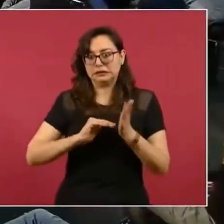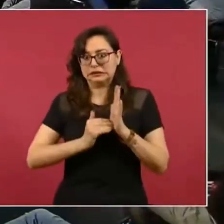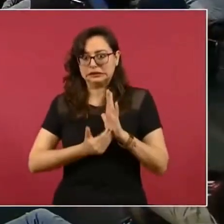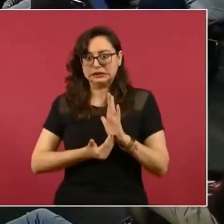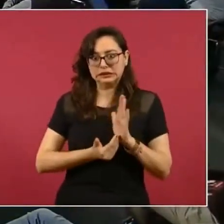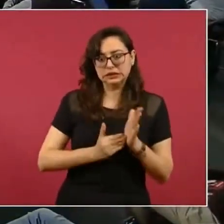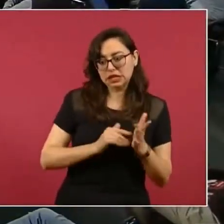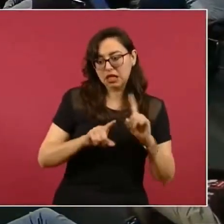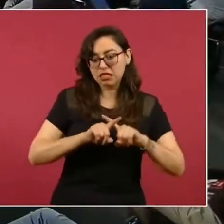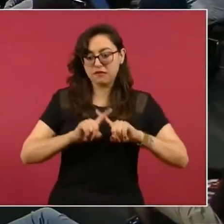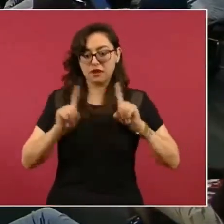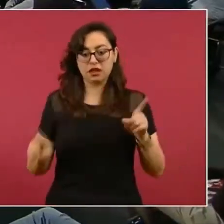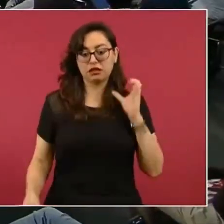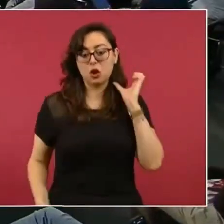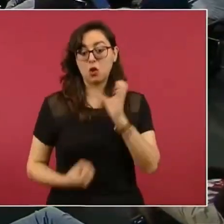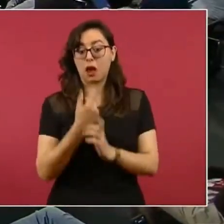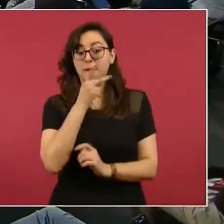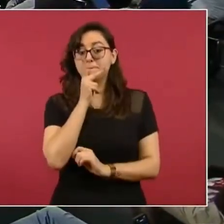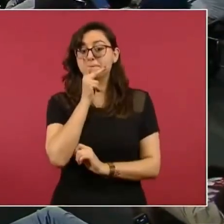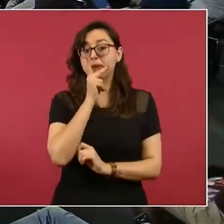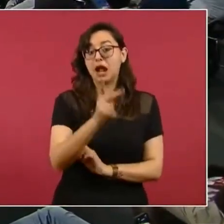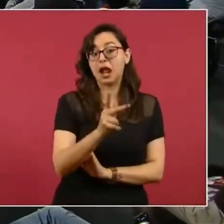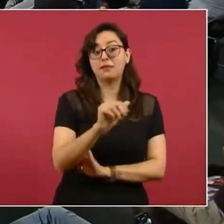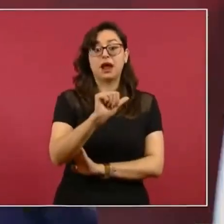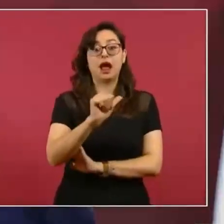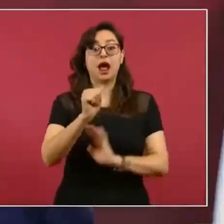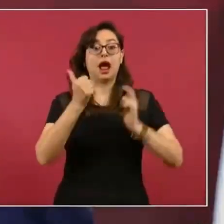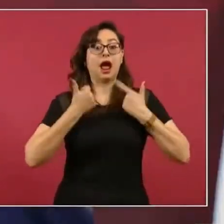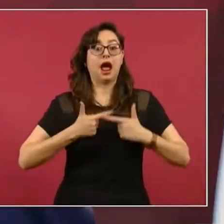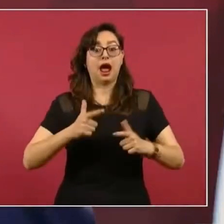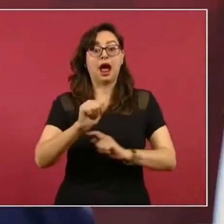una terminología. ¿No? Nueva.